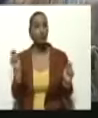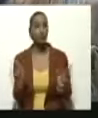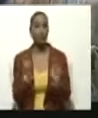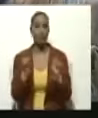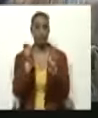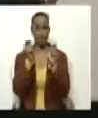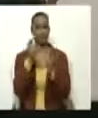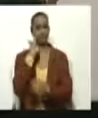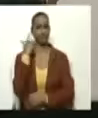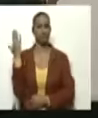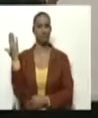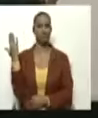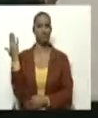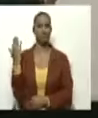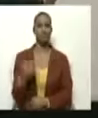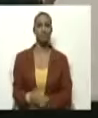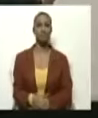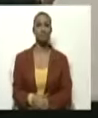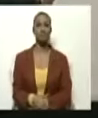del siglo XXI.